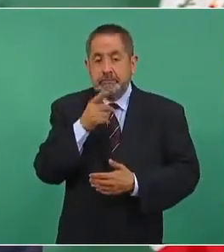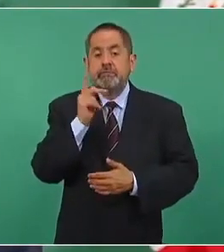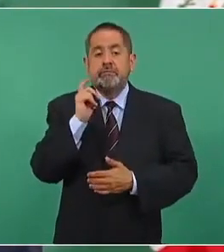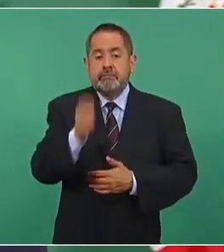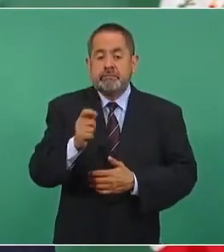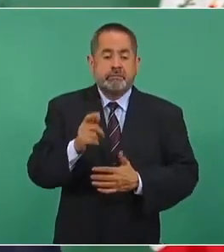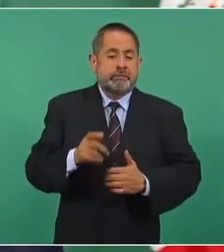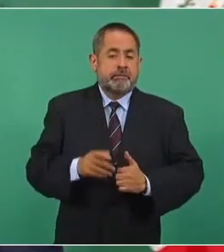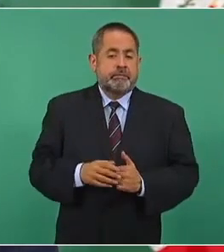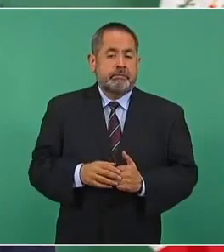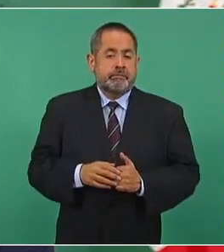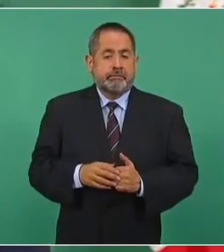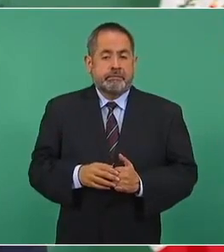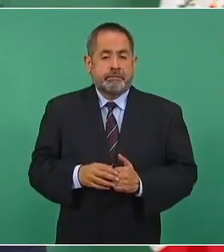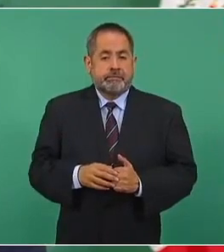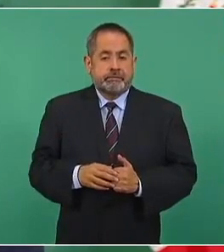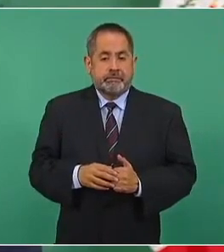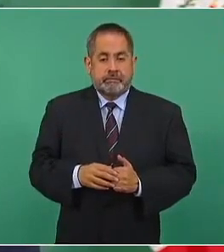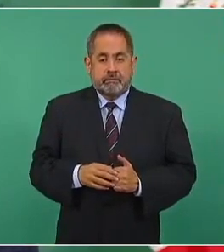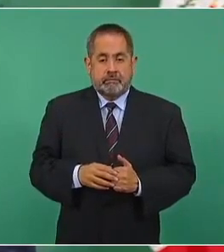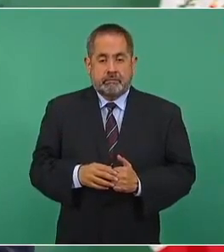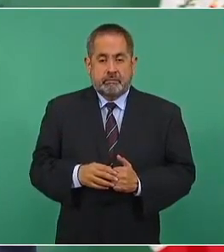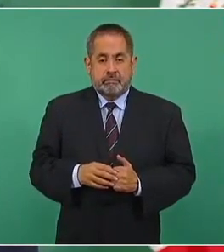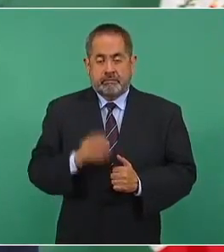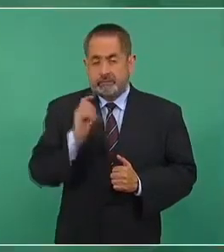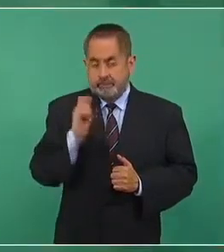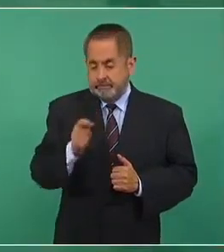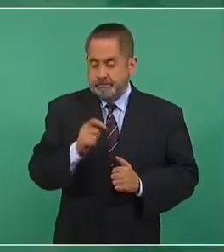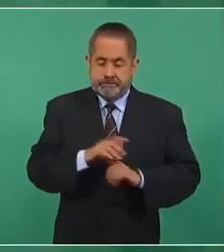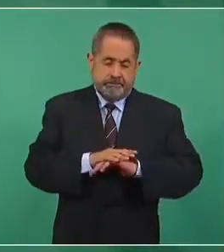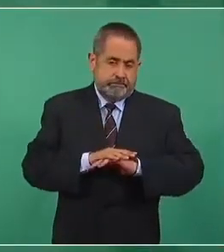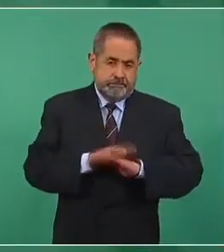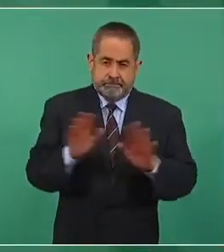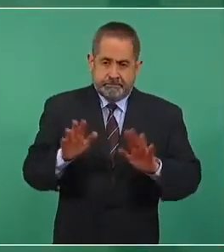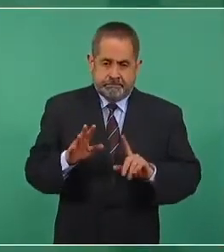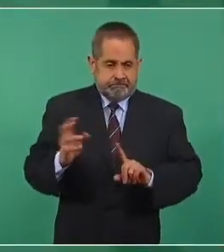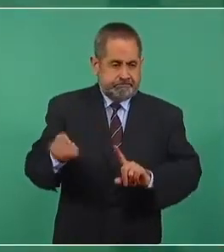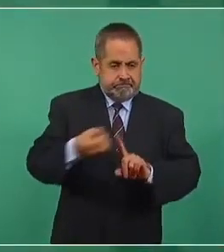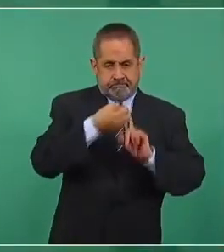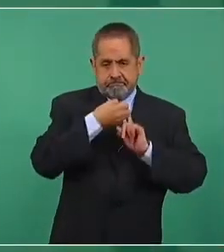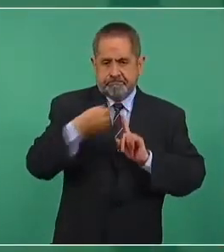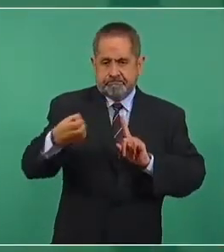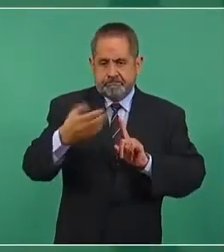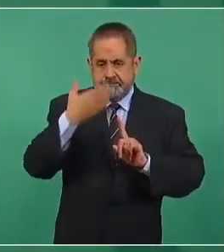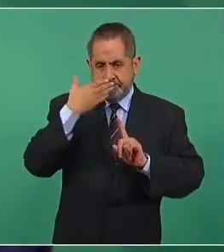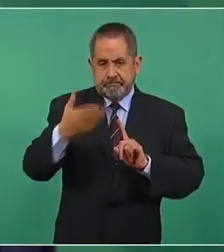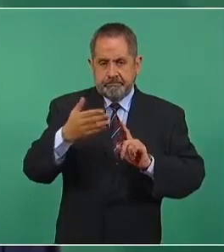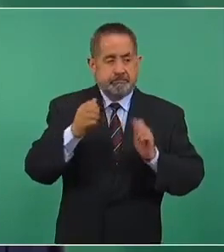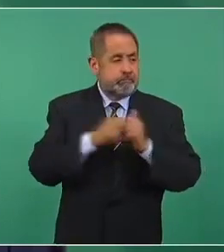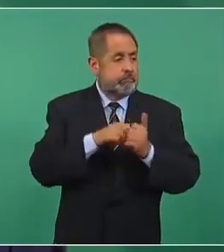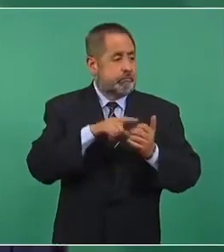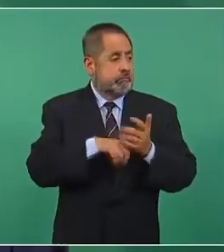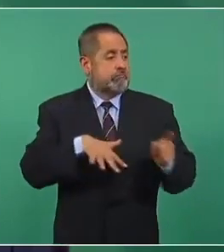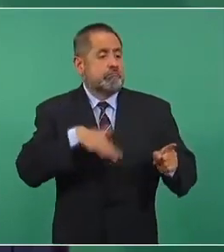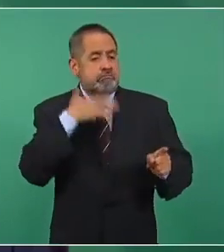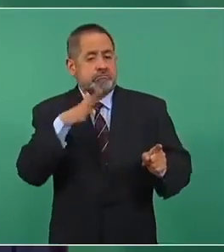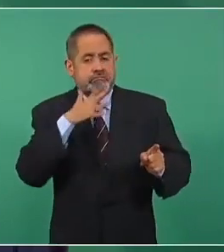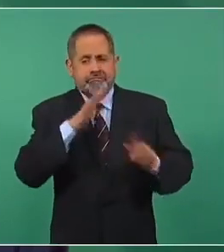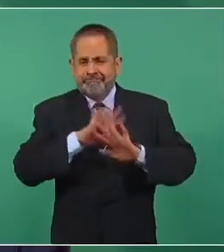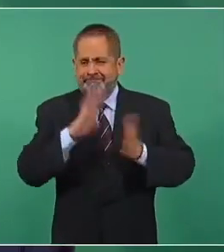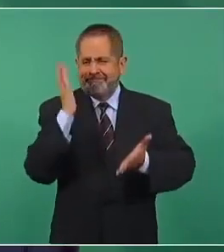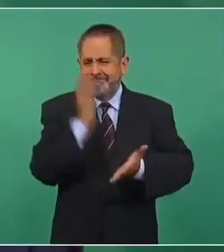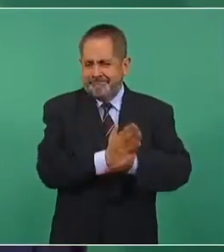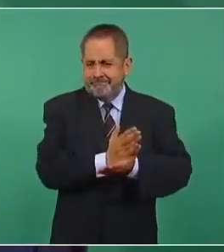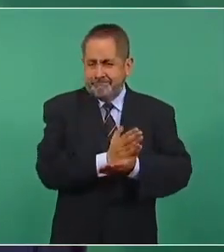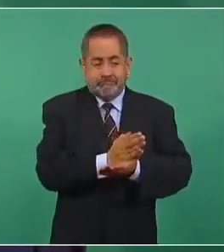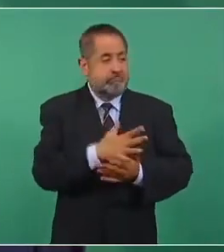pero tiene que haber orden y se tiene que acabar con la corrupción, porque